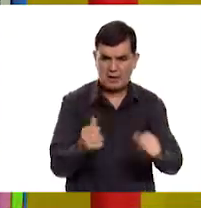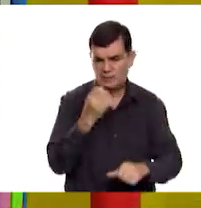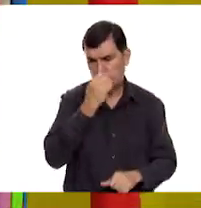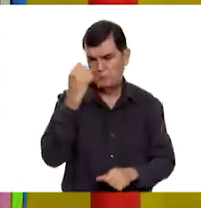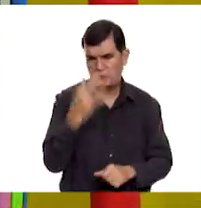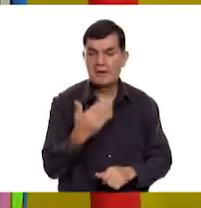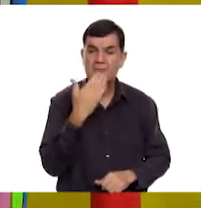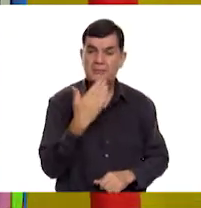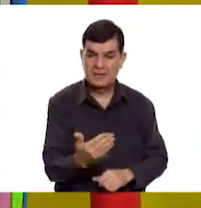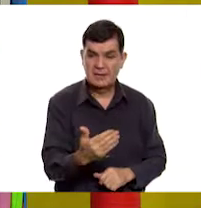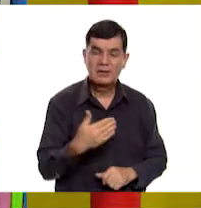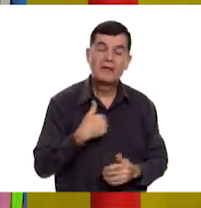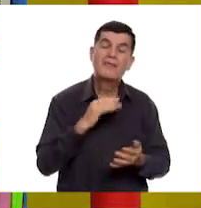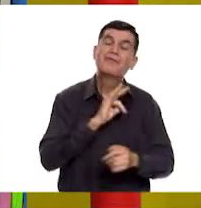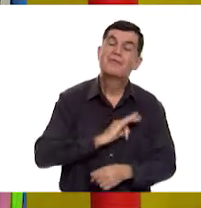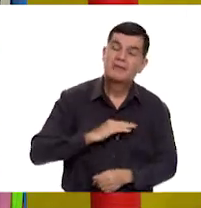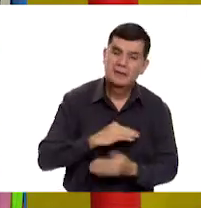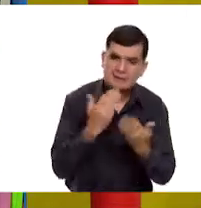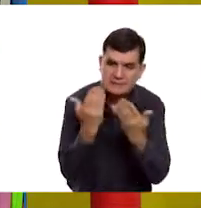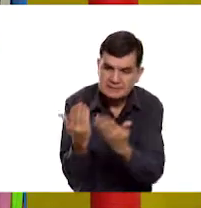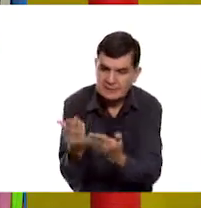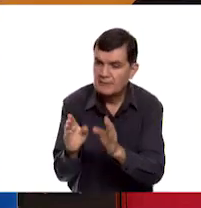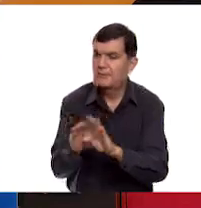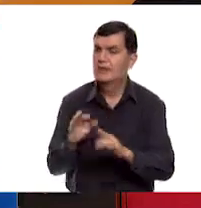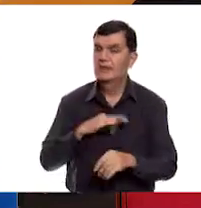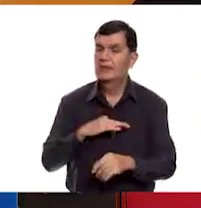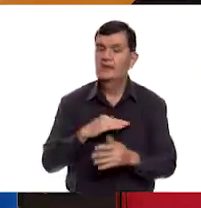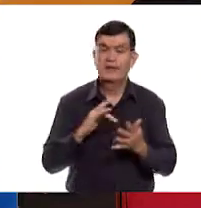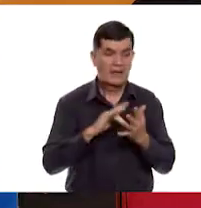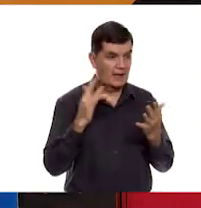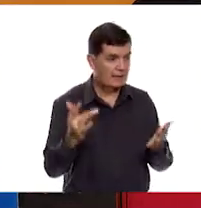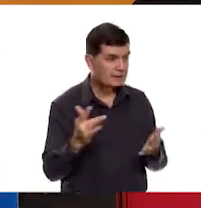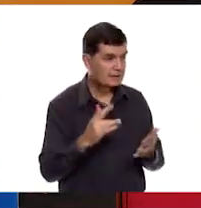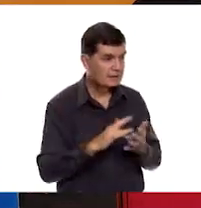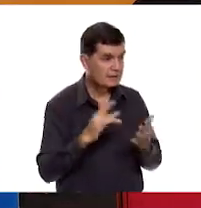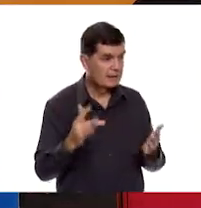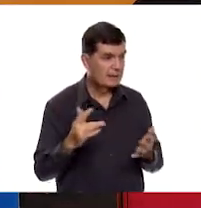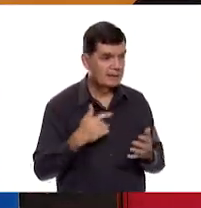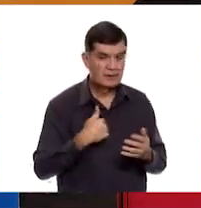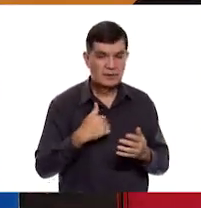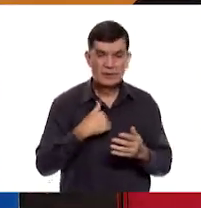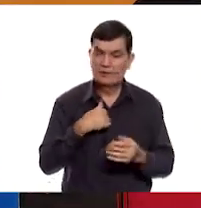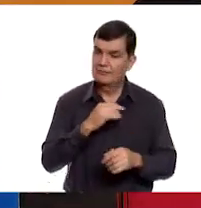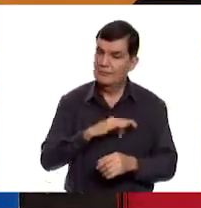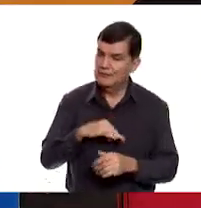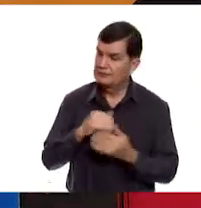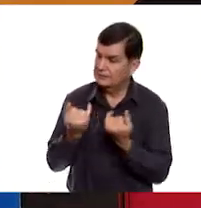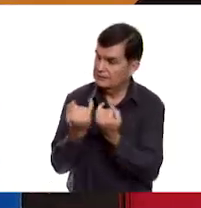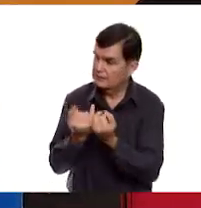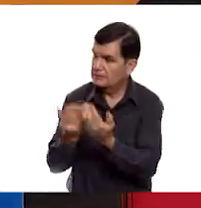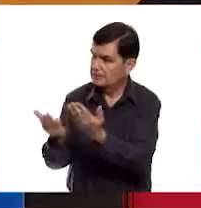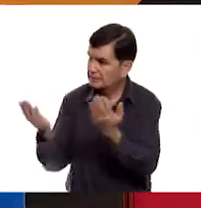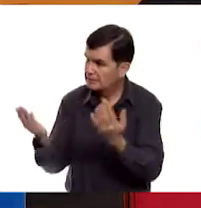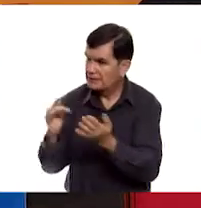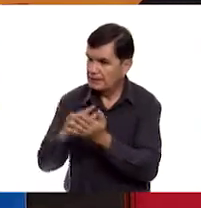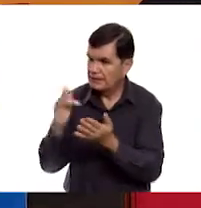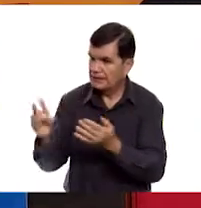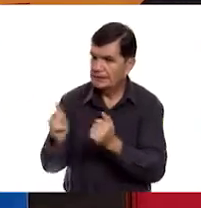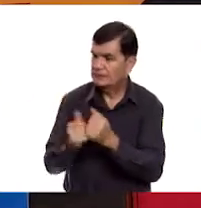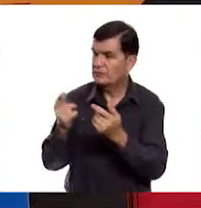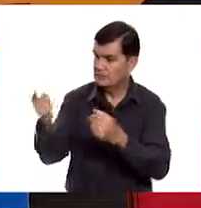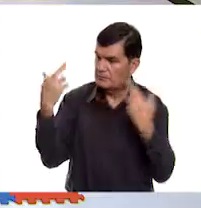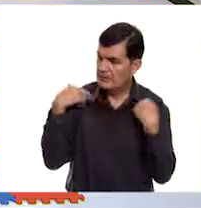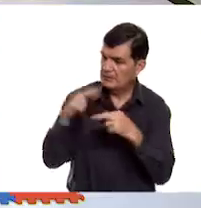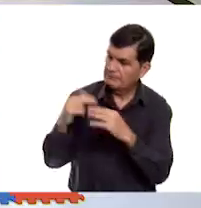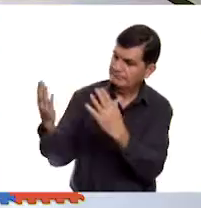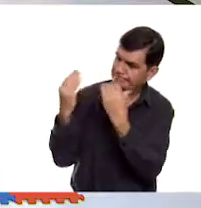espectacular. Muchas felicidades, Pilar. Muchas gracias. La verdad es que yo me divertí mucho, pero eso lo hice. También muchas gracias a ti,